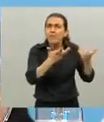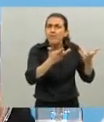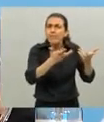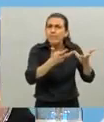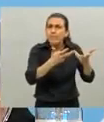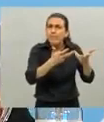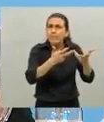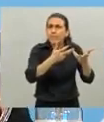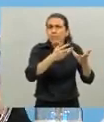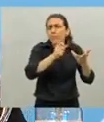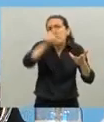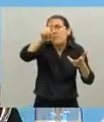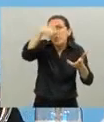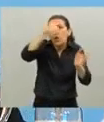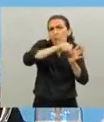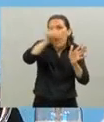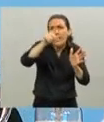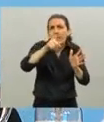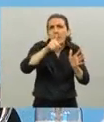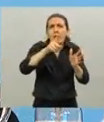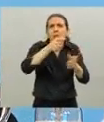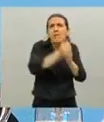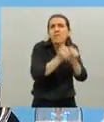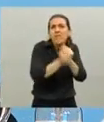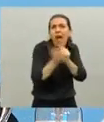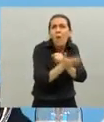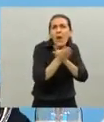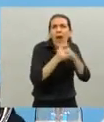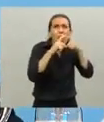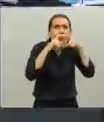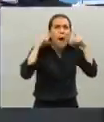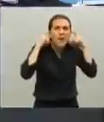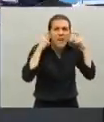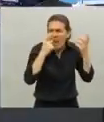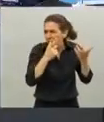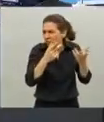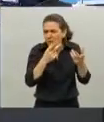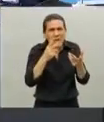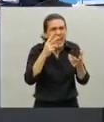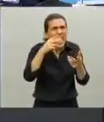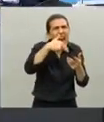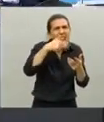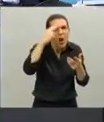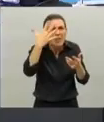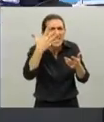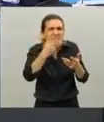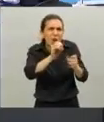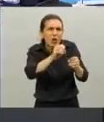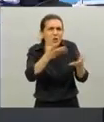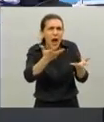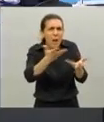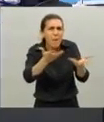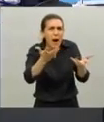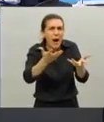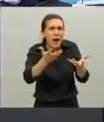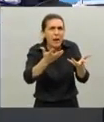internacional multinacional que hace barbijos N95 que son los barbijos más